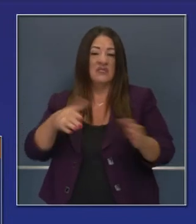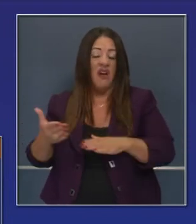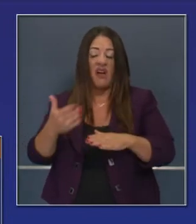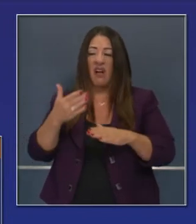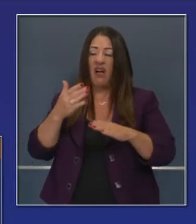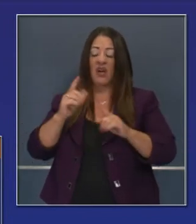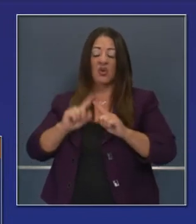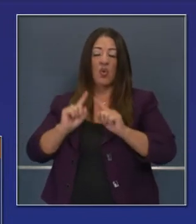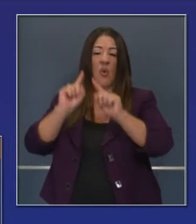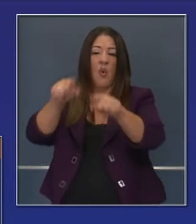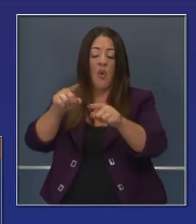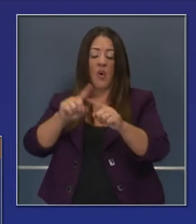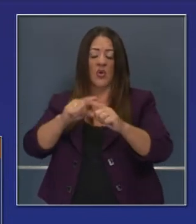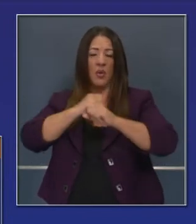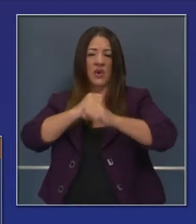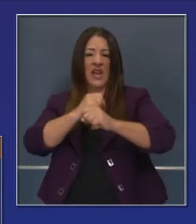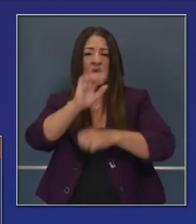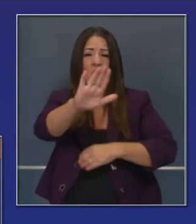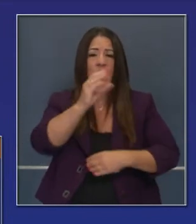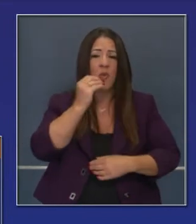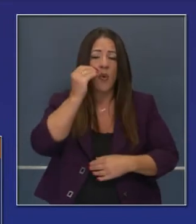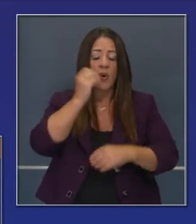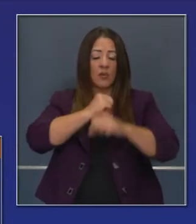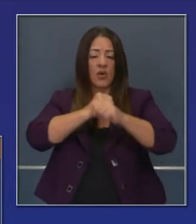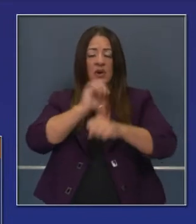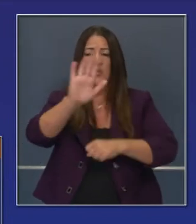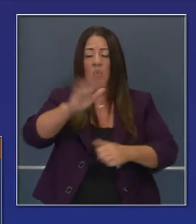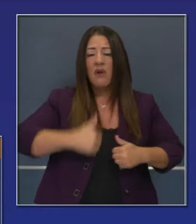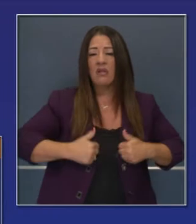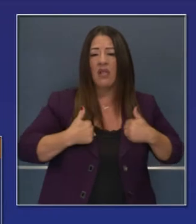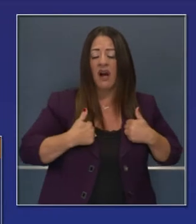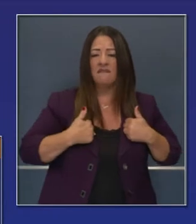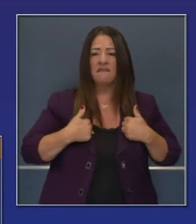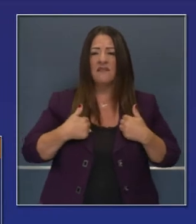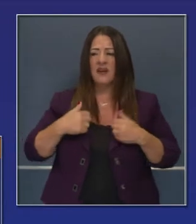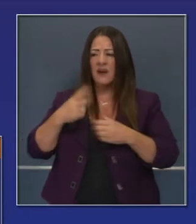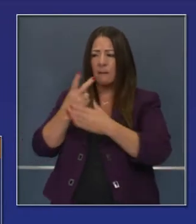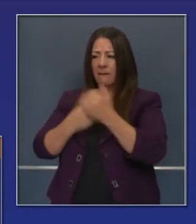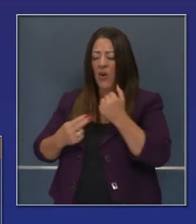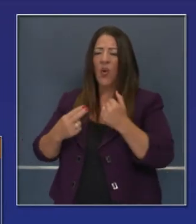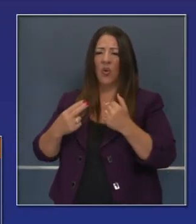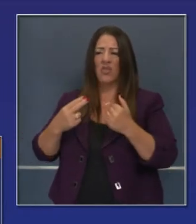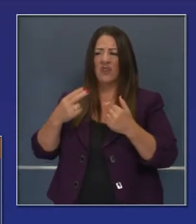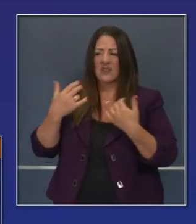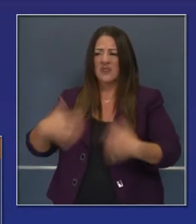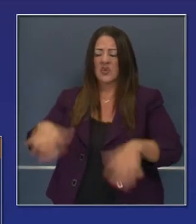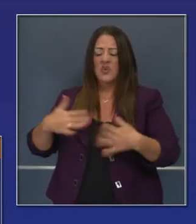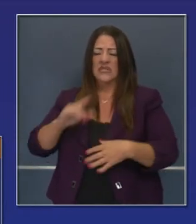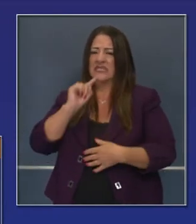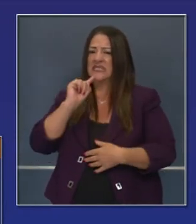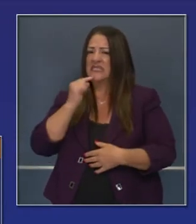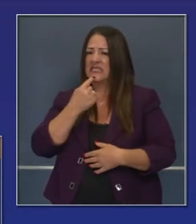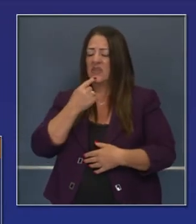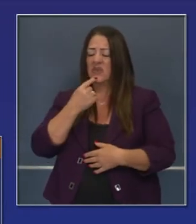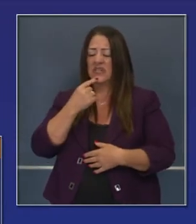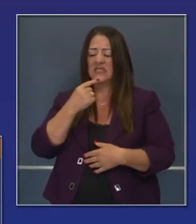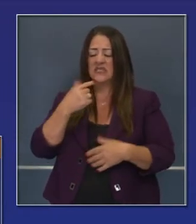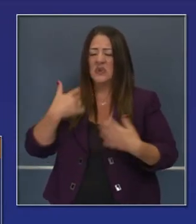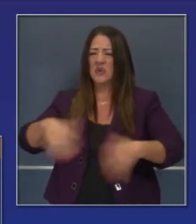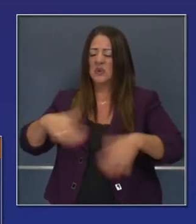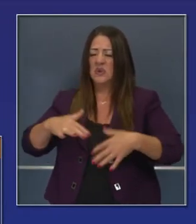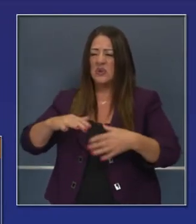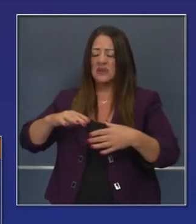sus vidas para proteger los bienes de usted y la vida de usted y sus seres queridos. Algunos de ellos